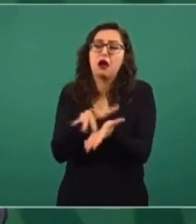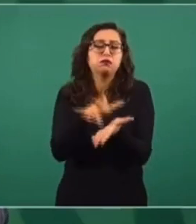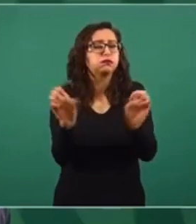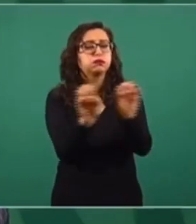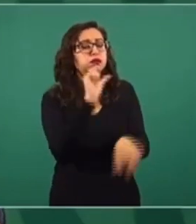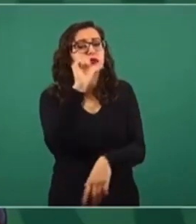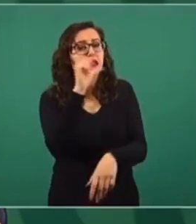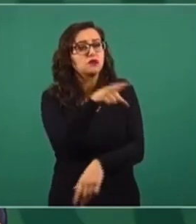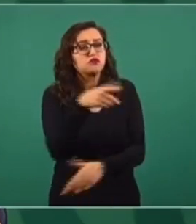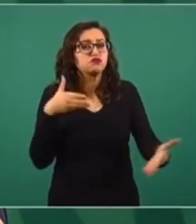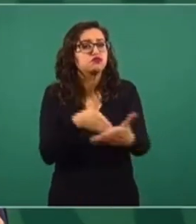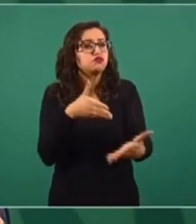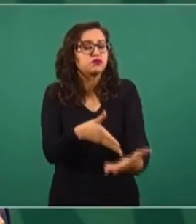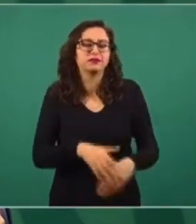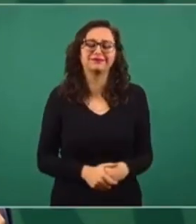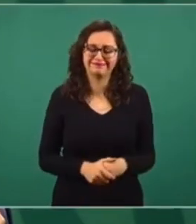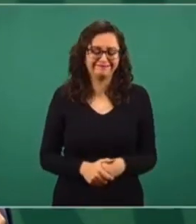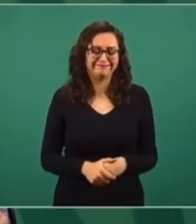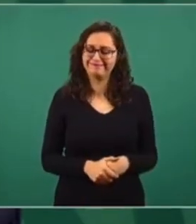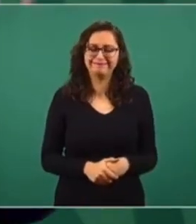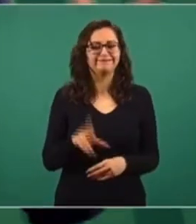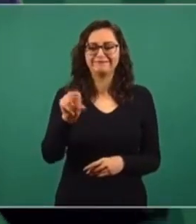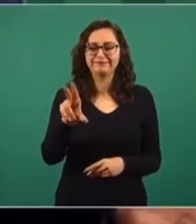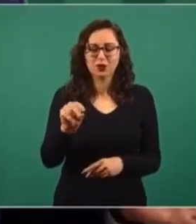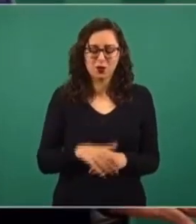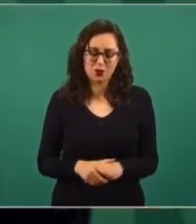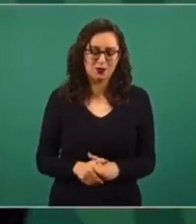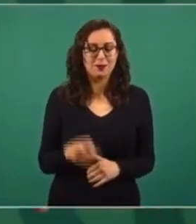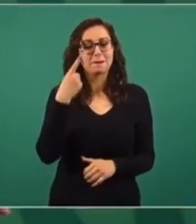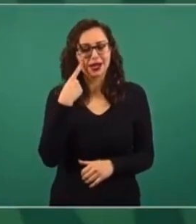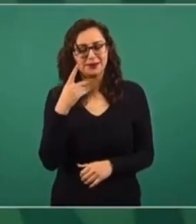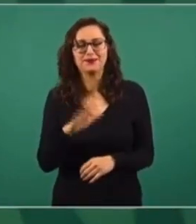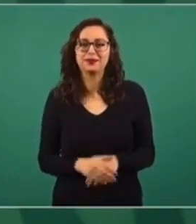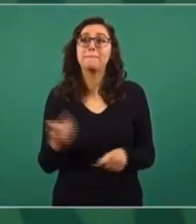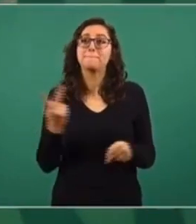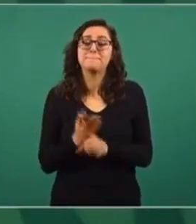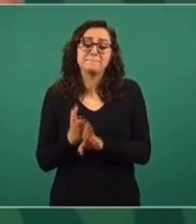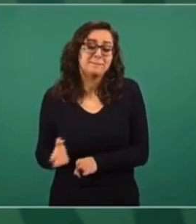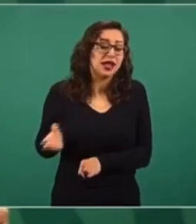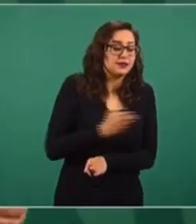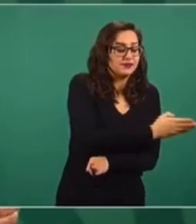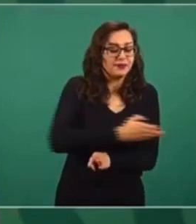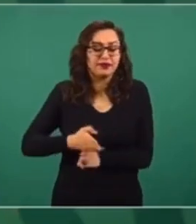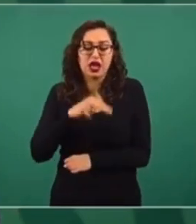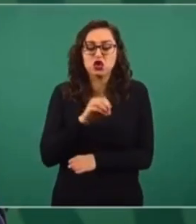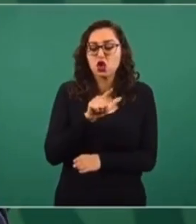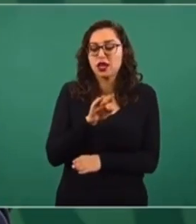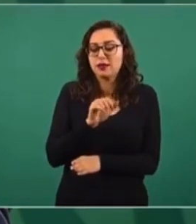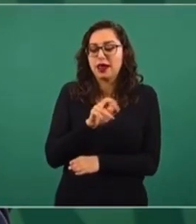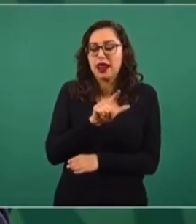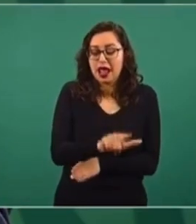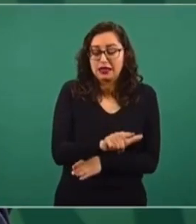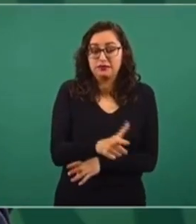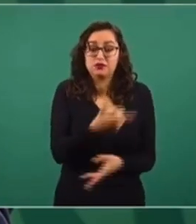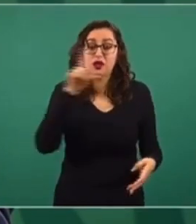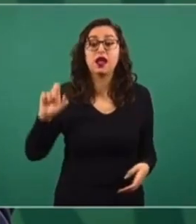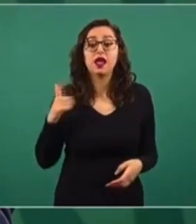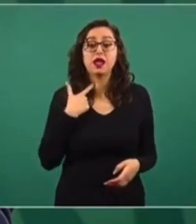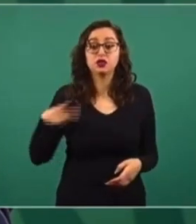se debe de entender que en el periodo neoliberal no les importó a los gobernantes defender